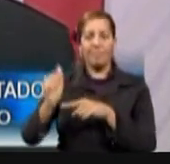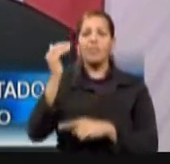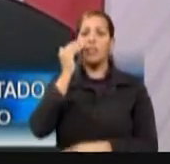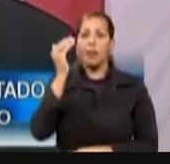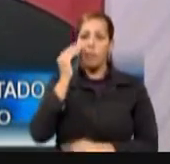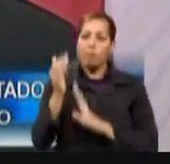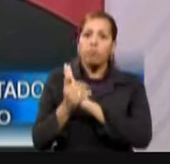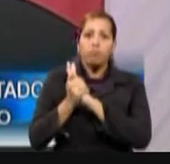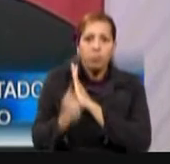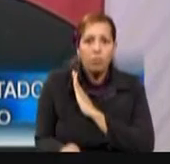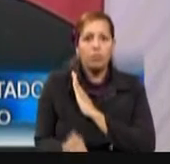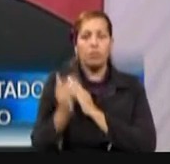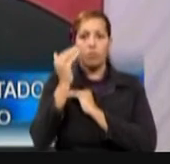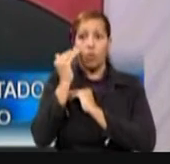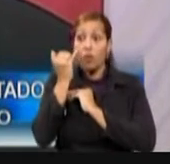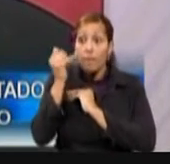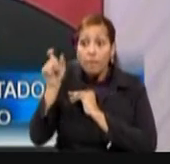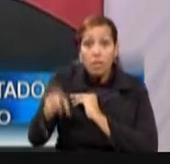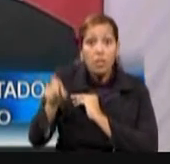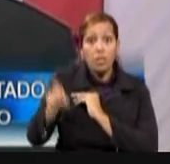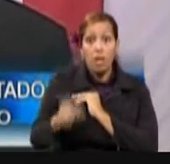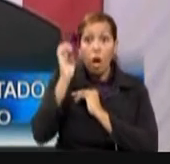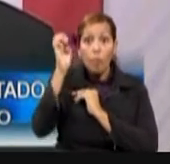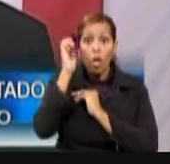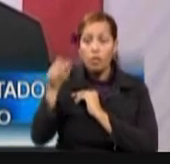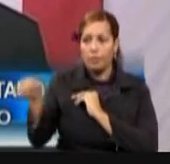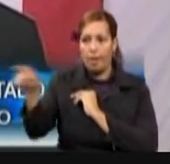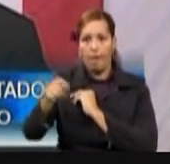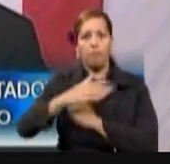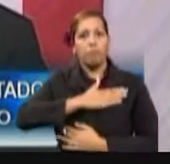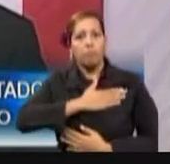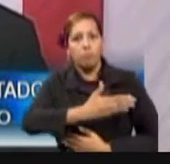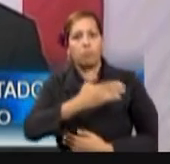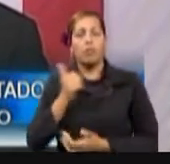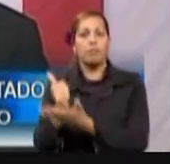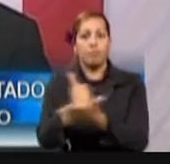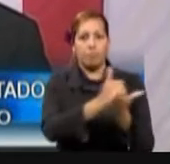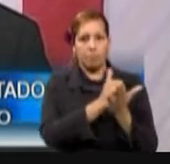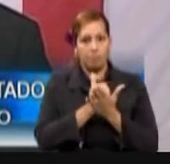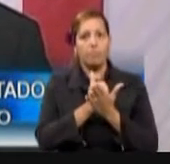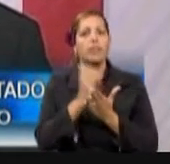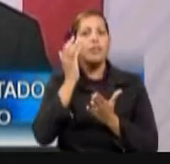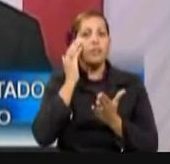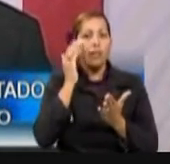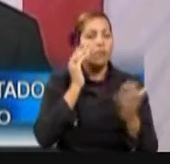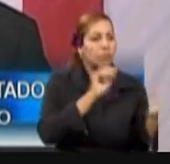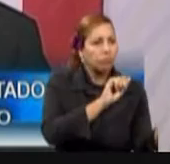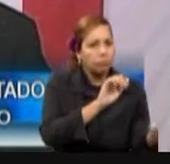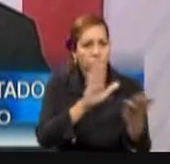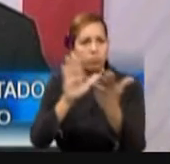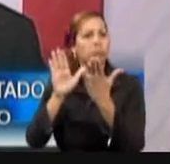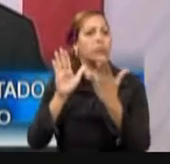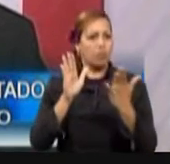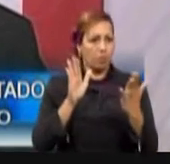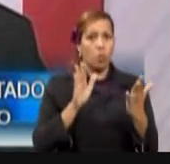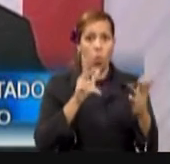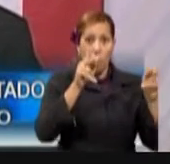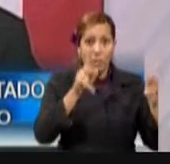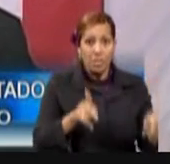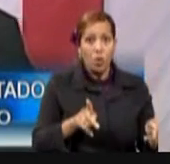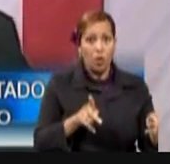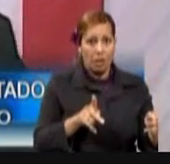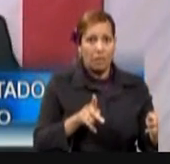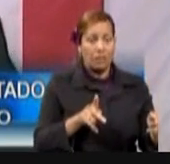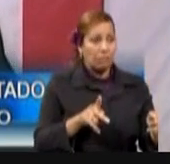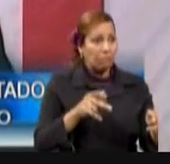capacitando a nuestros bomberos como personal de primera respuesta a fin de que puedan evaluar y atender inicialmente a una víctima